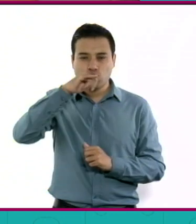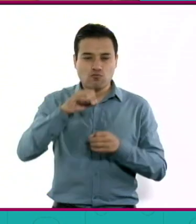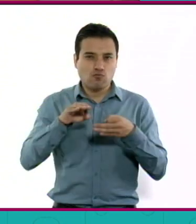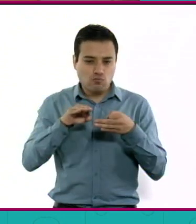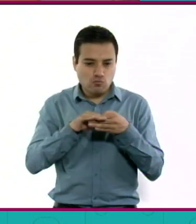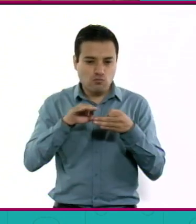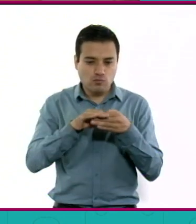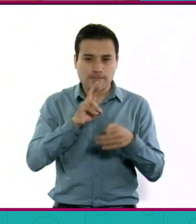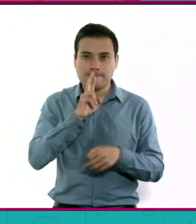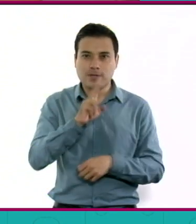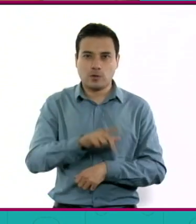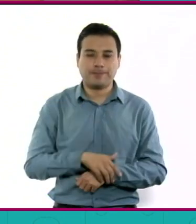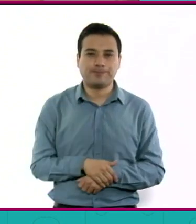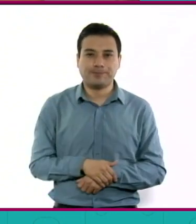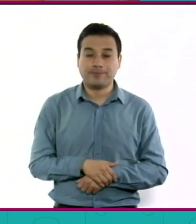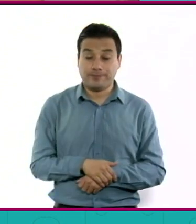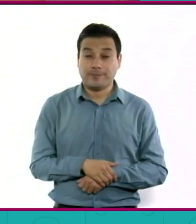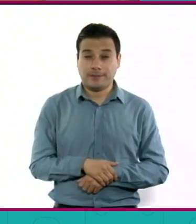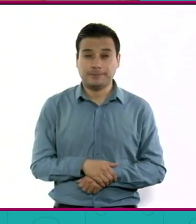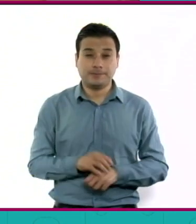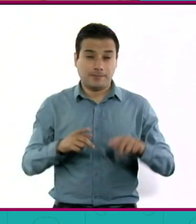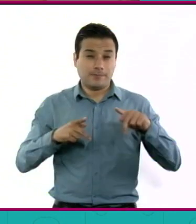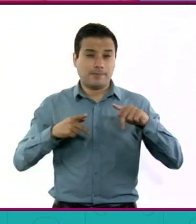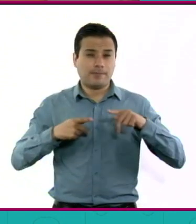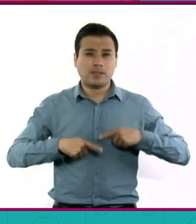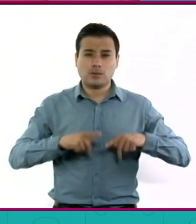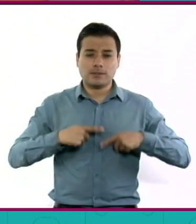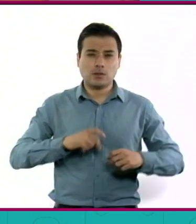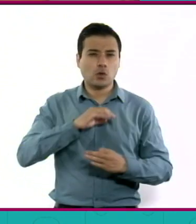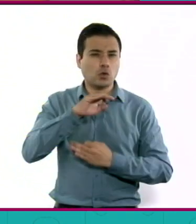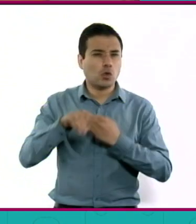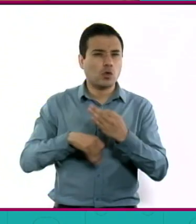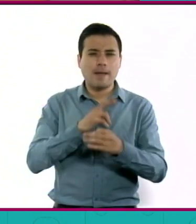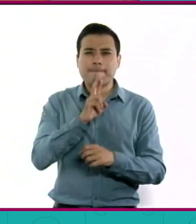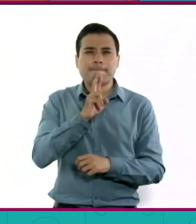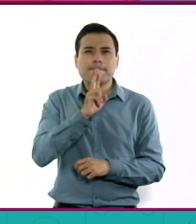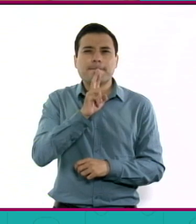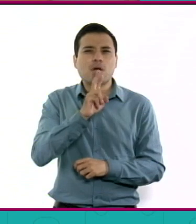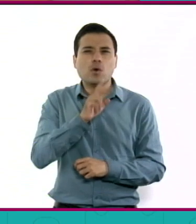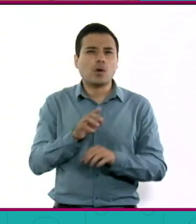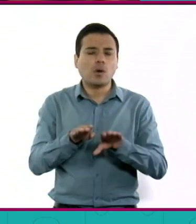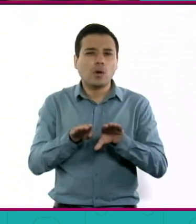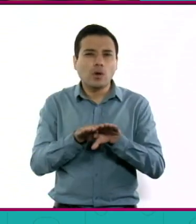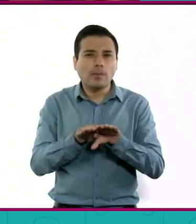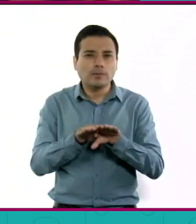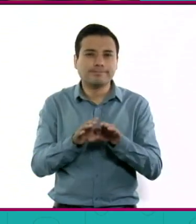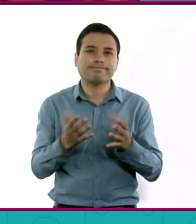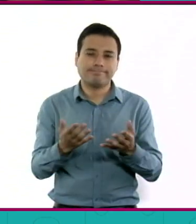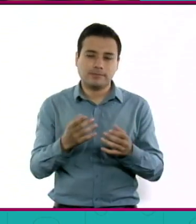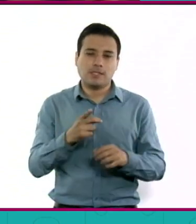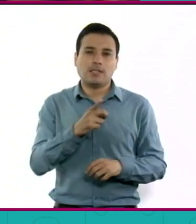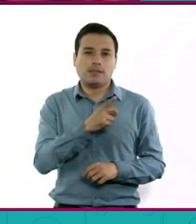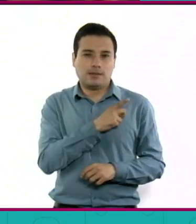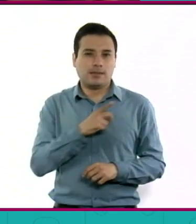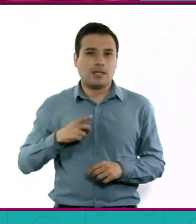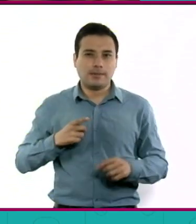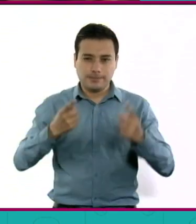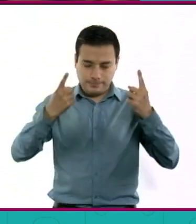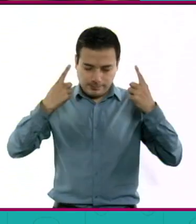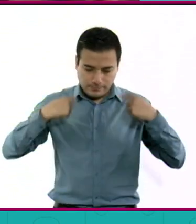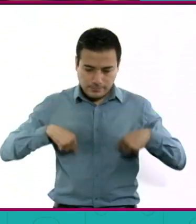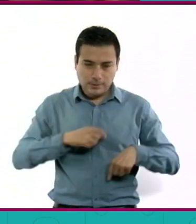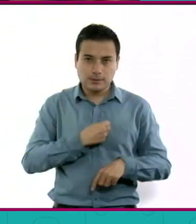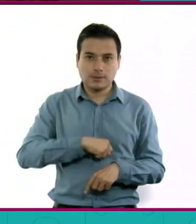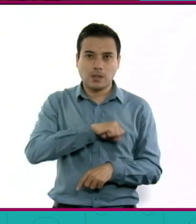para que nosotros, todos nosotros estemos mejor es la parte física, la parte de la salud.